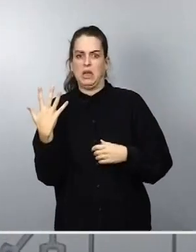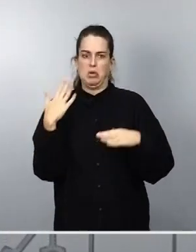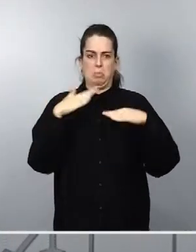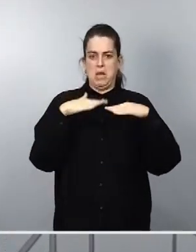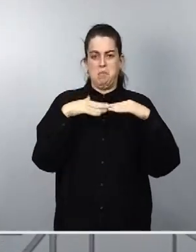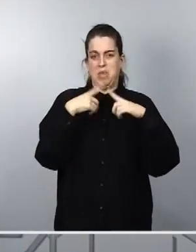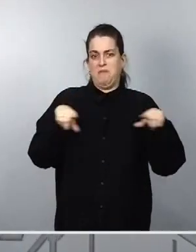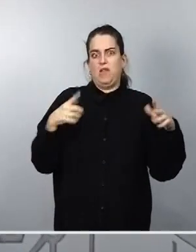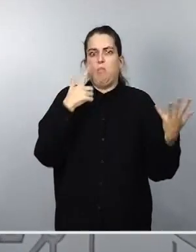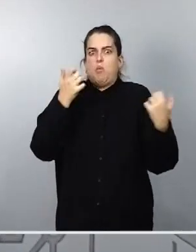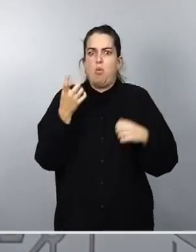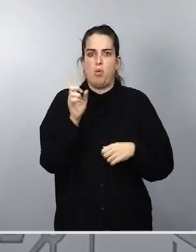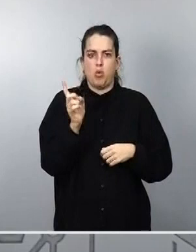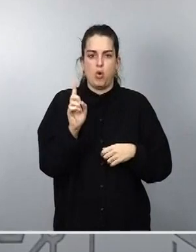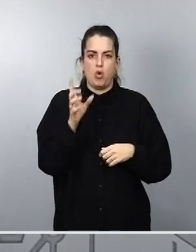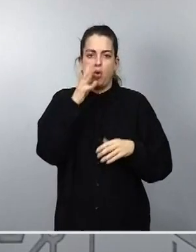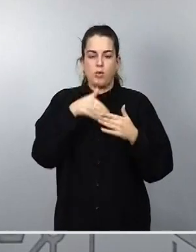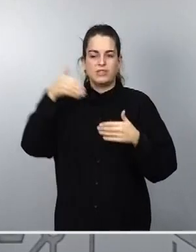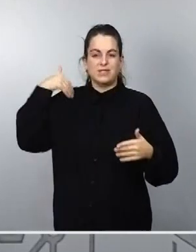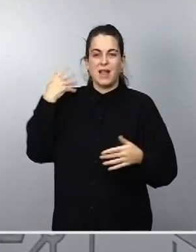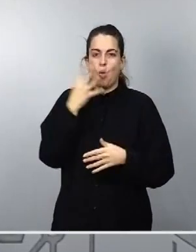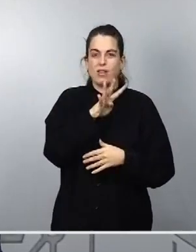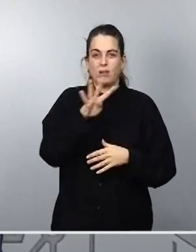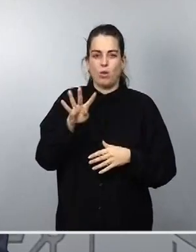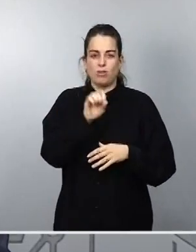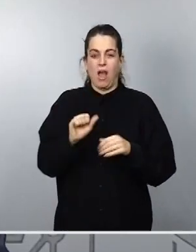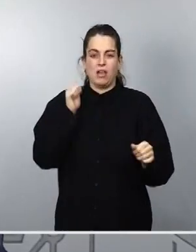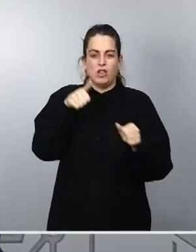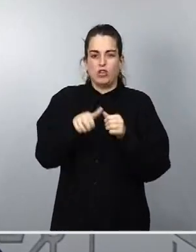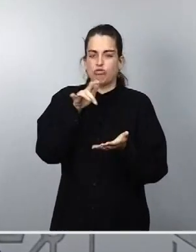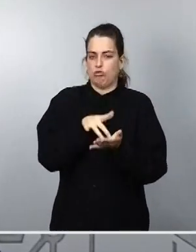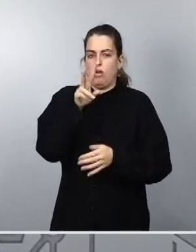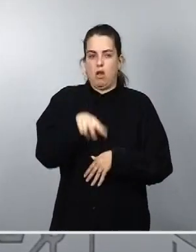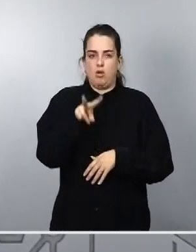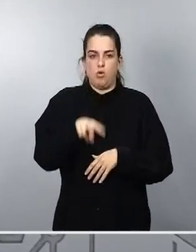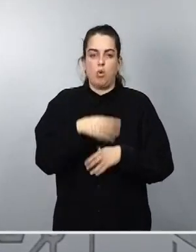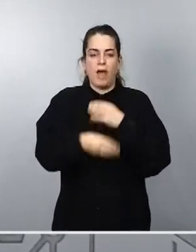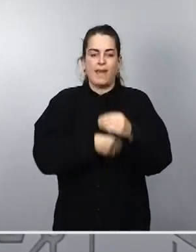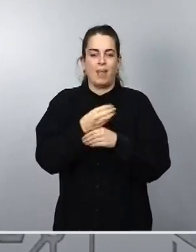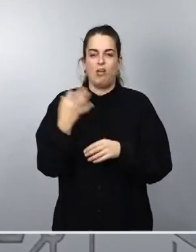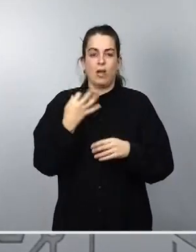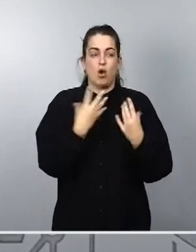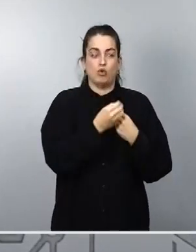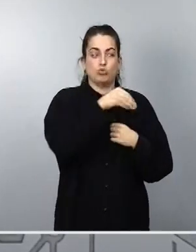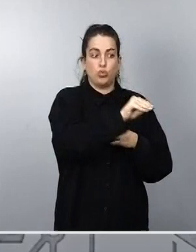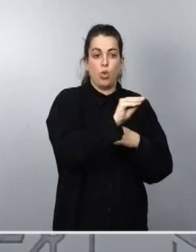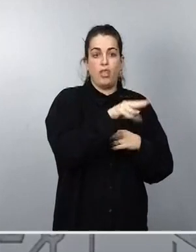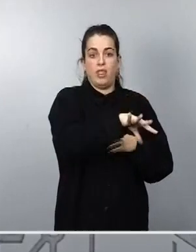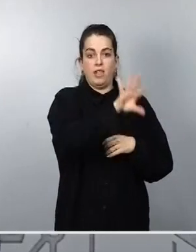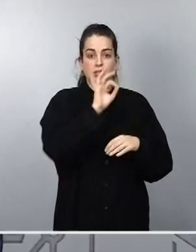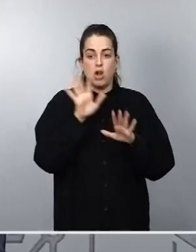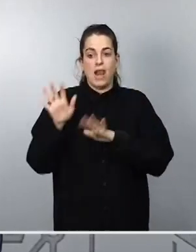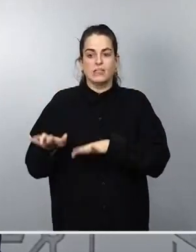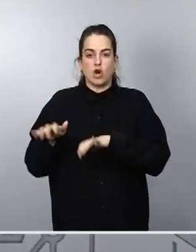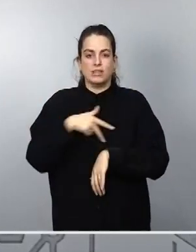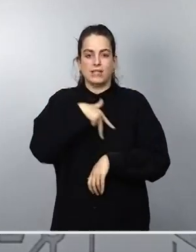precedentes en 44 años de democracia. Lo que hizo fue paralizar con su decisión la acción de las Cortes Generales en un asunto que además